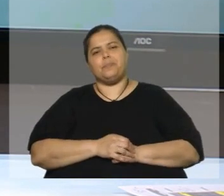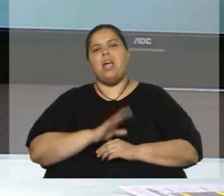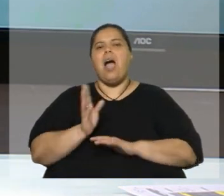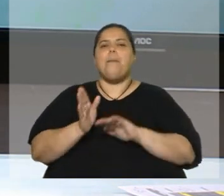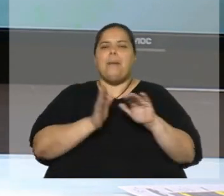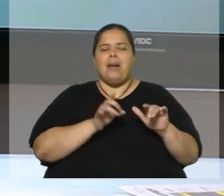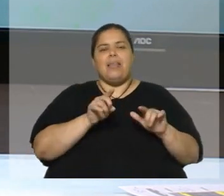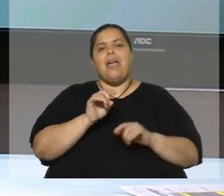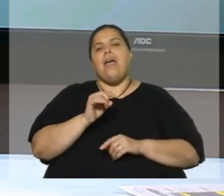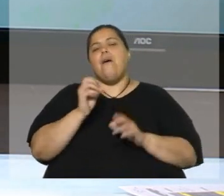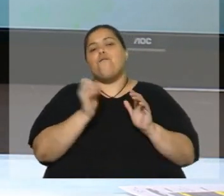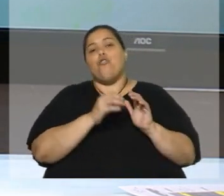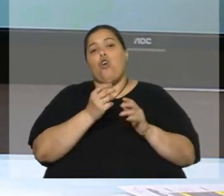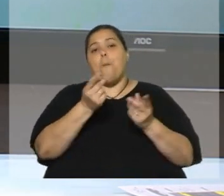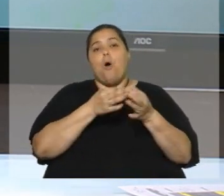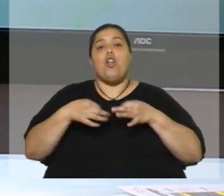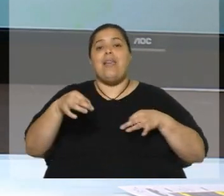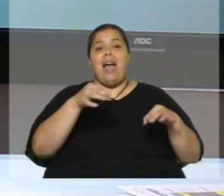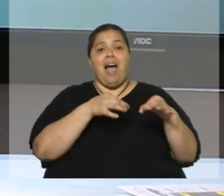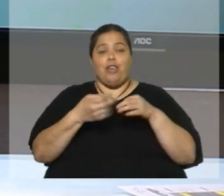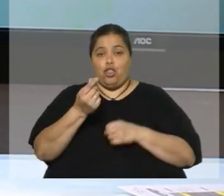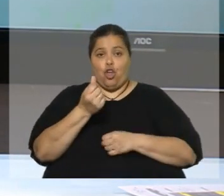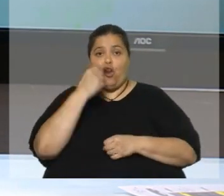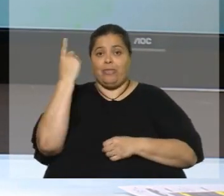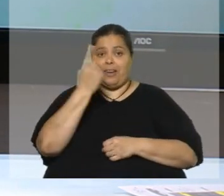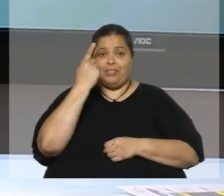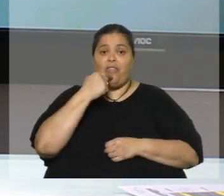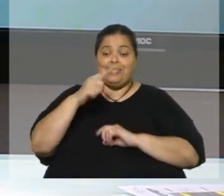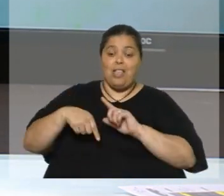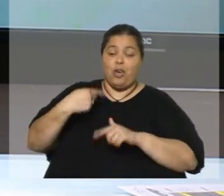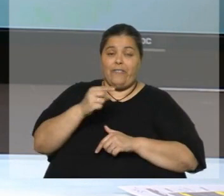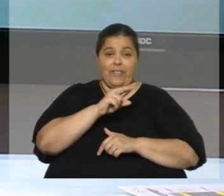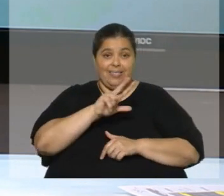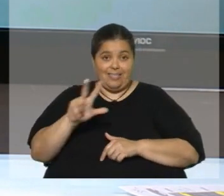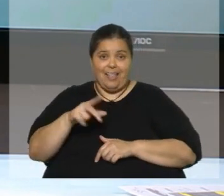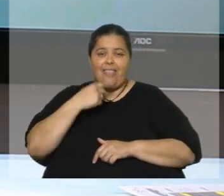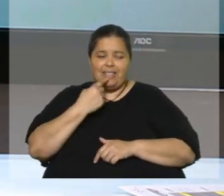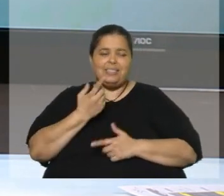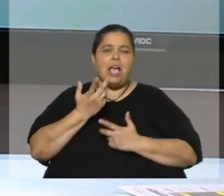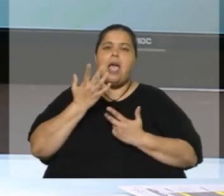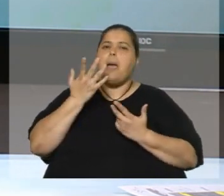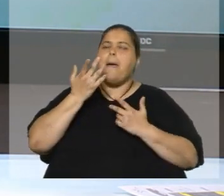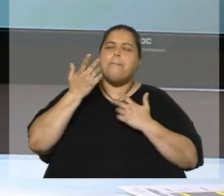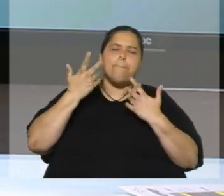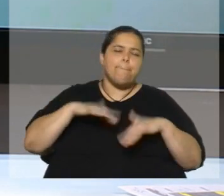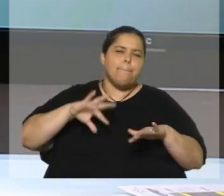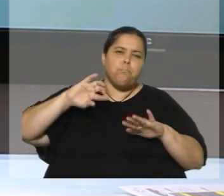está pronosticando que el año 2023 va a ser un año de profunda recesión mundial.